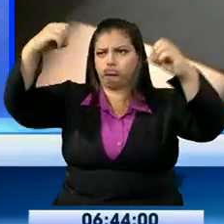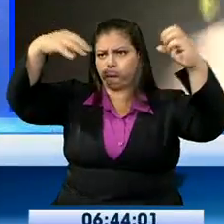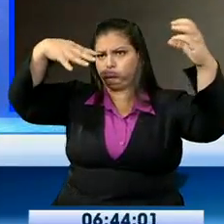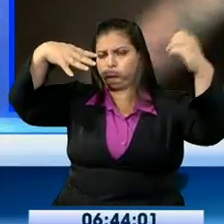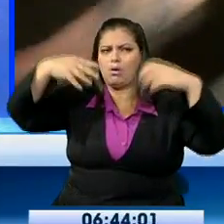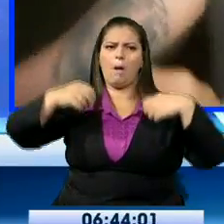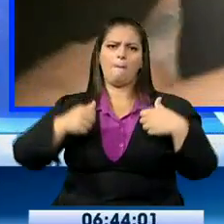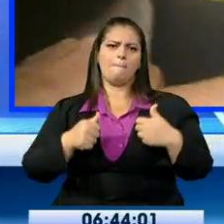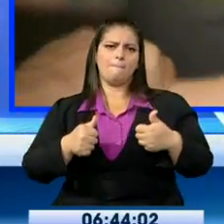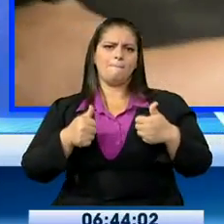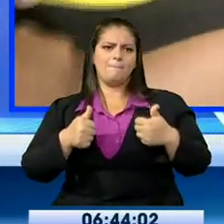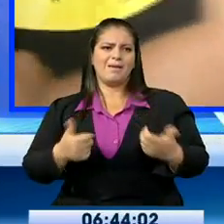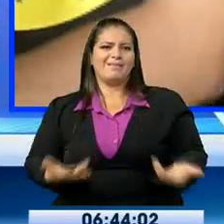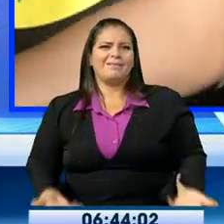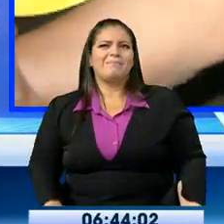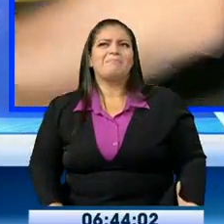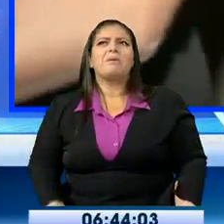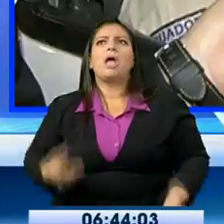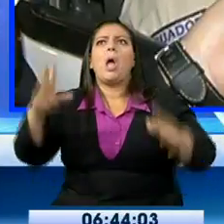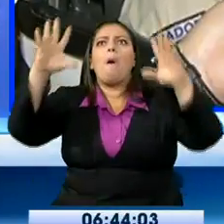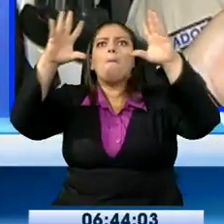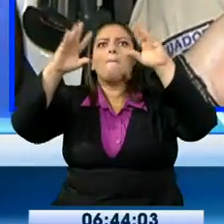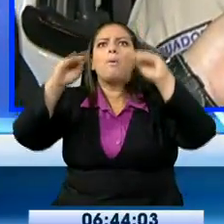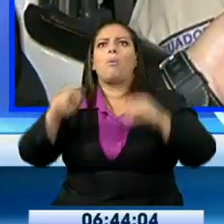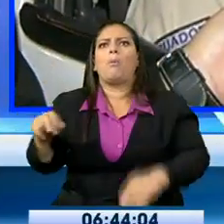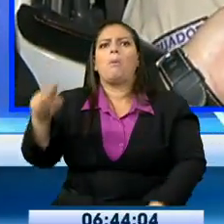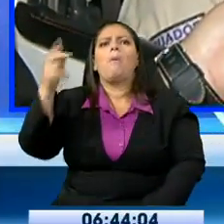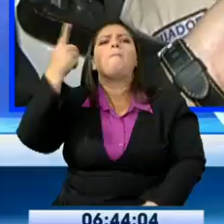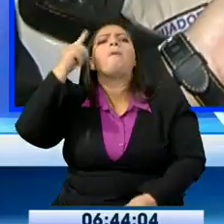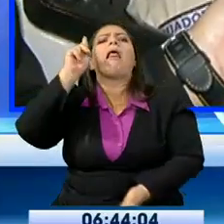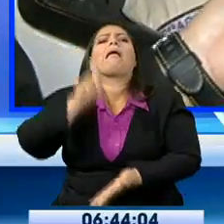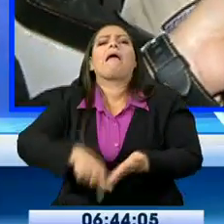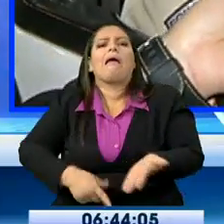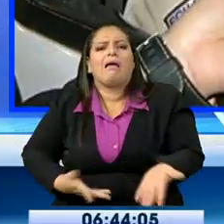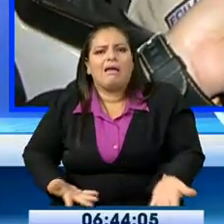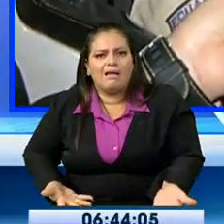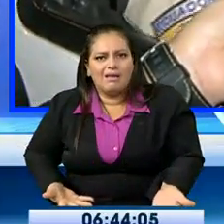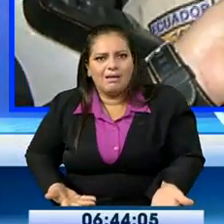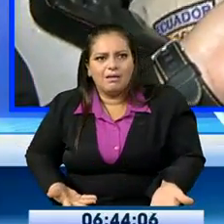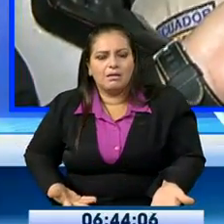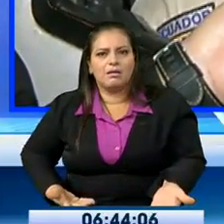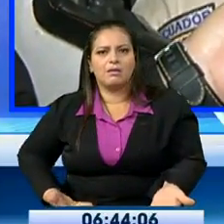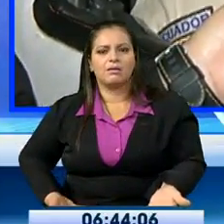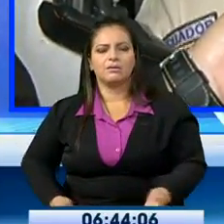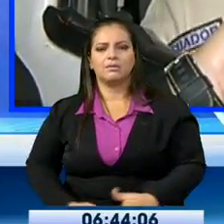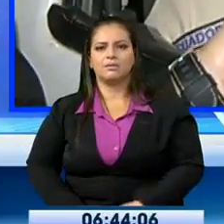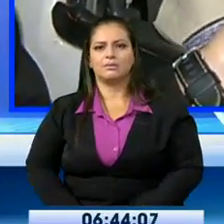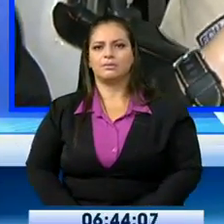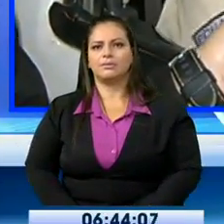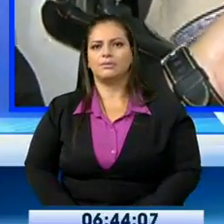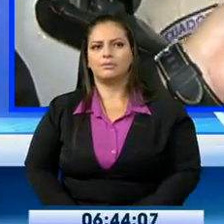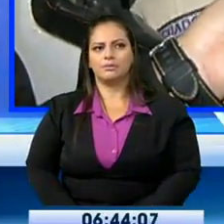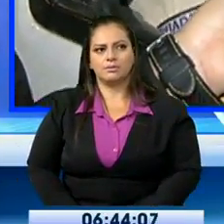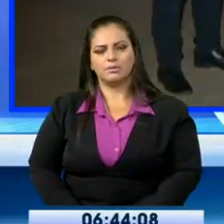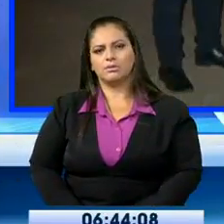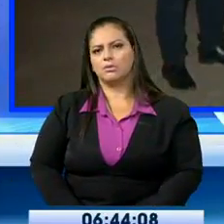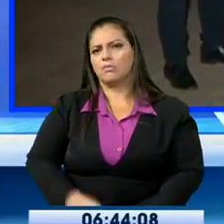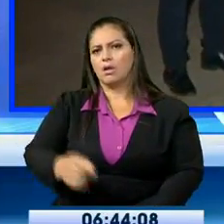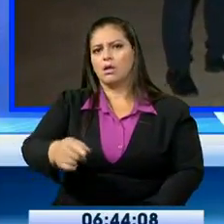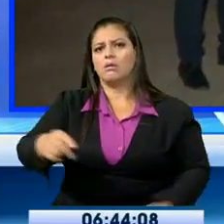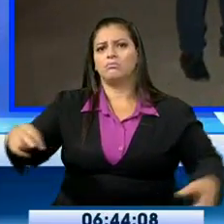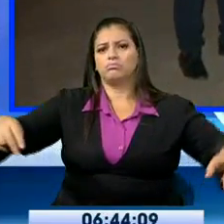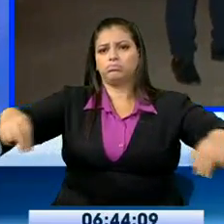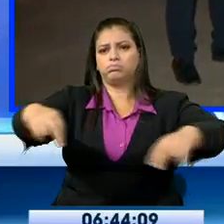tiene sentido el que estén allí, pues están solo de adorno. Y qué bien también por la labor humanitaria que hicieran